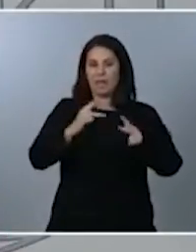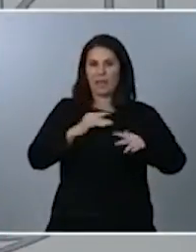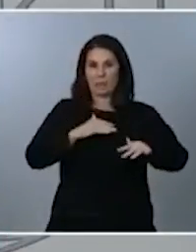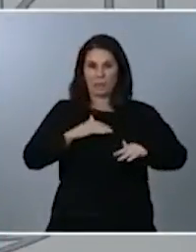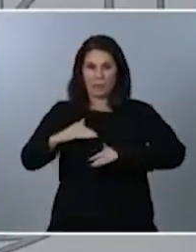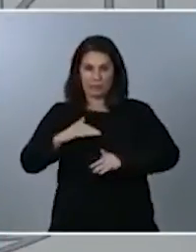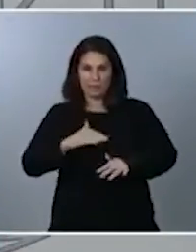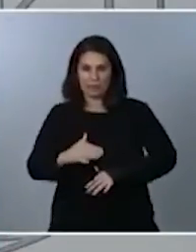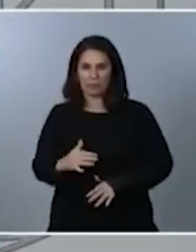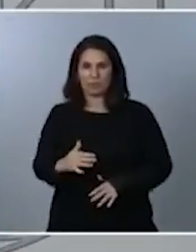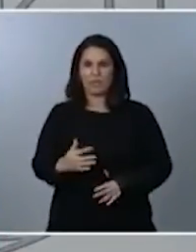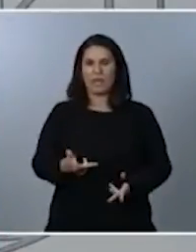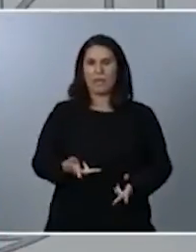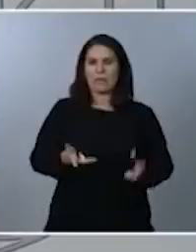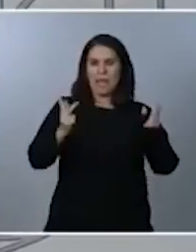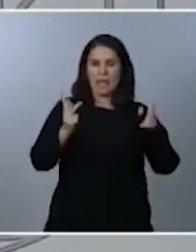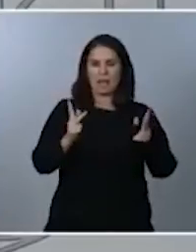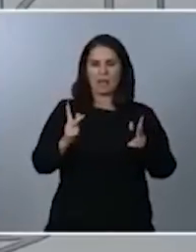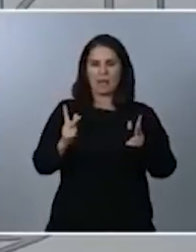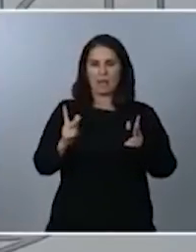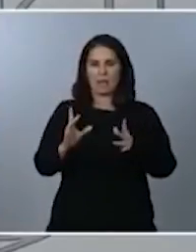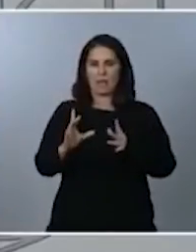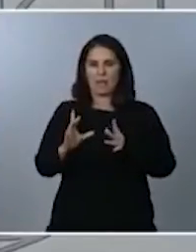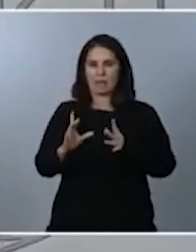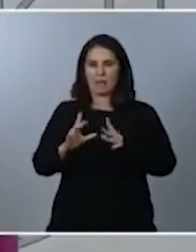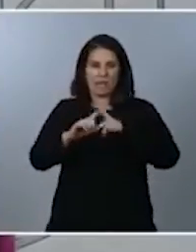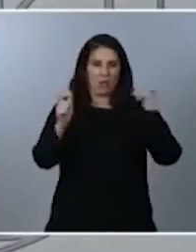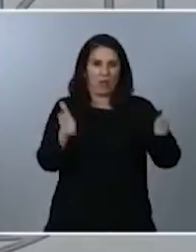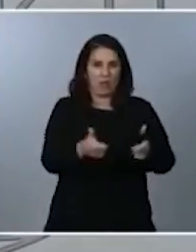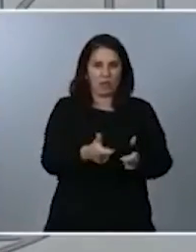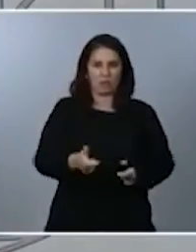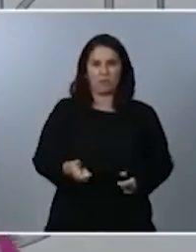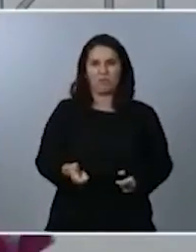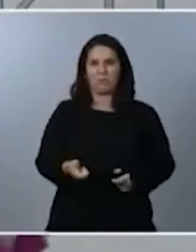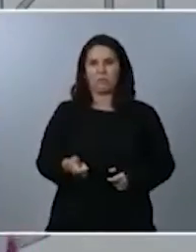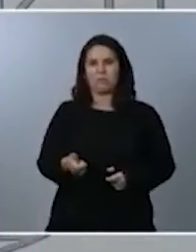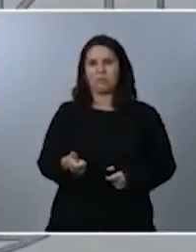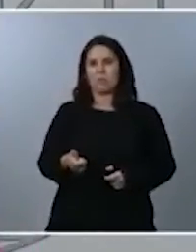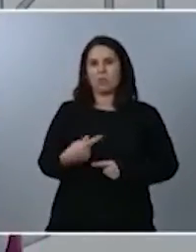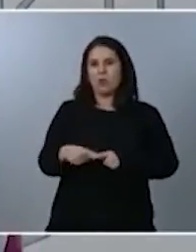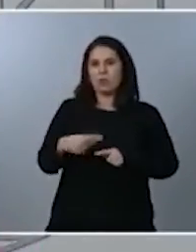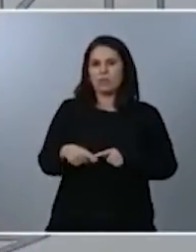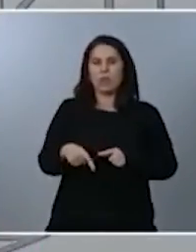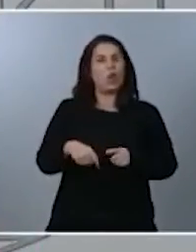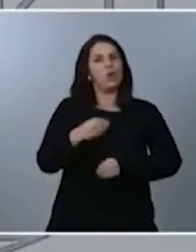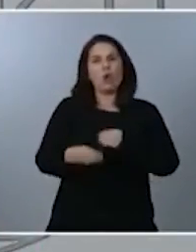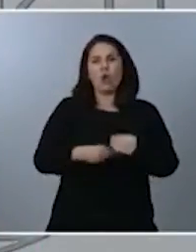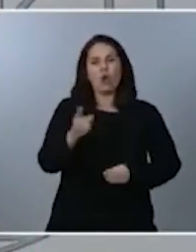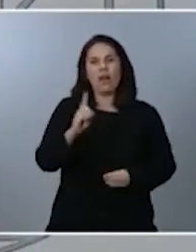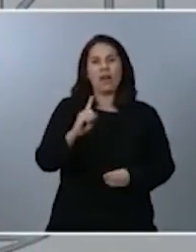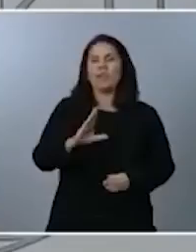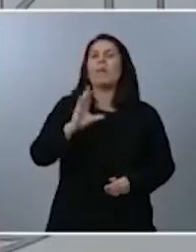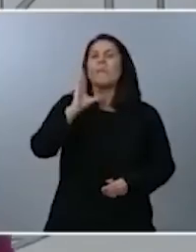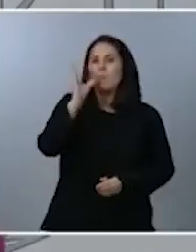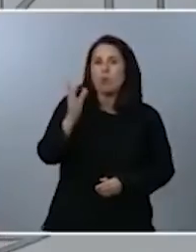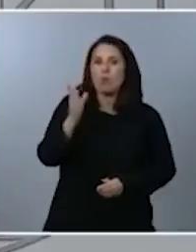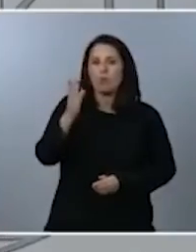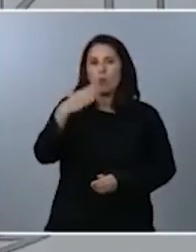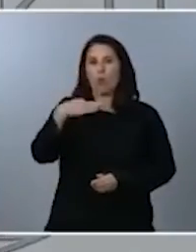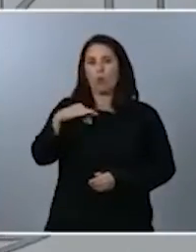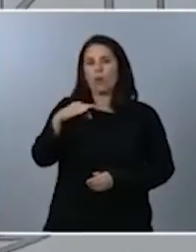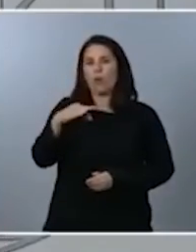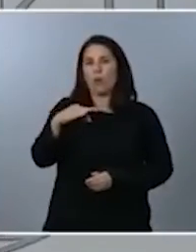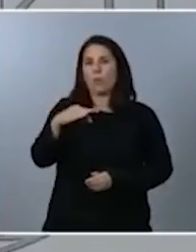asociación su libertad de convocatoria lo hace bajo el único parámetro constitucional que